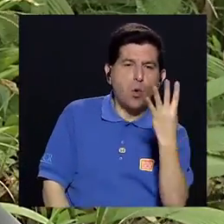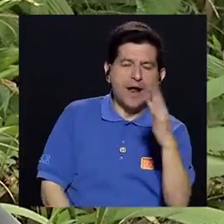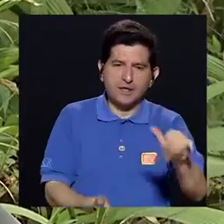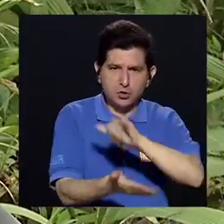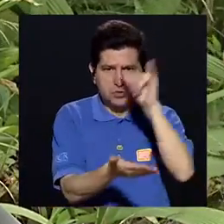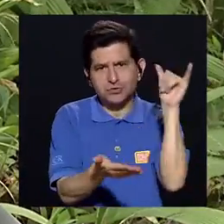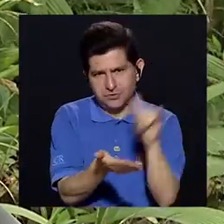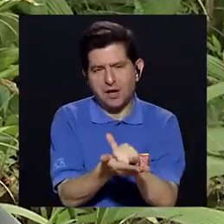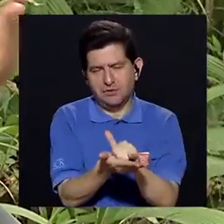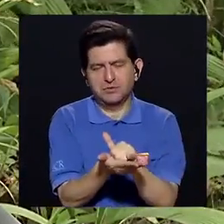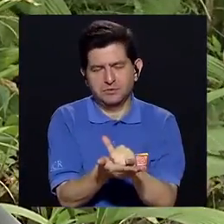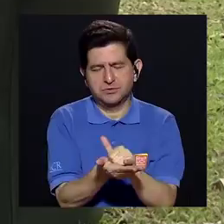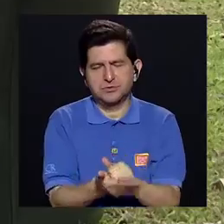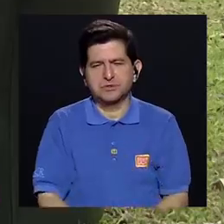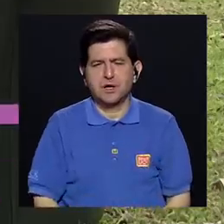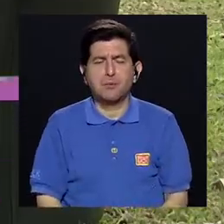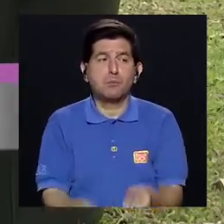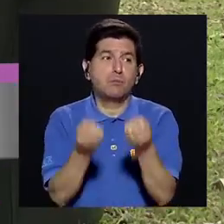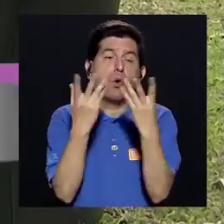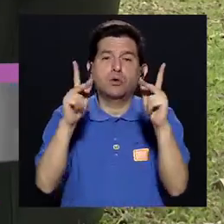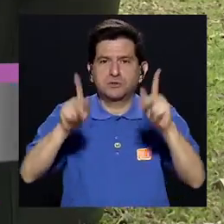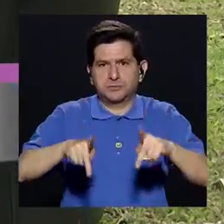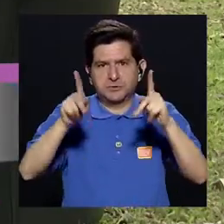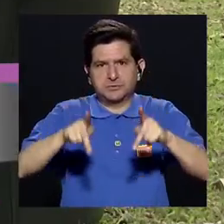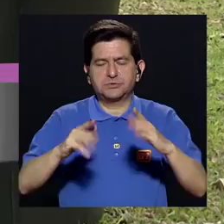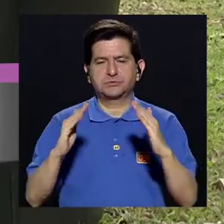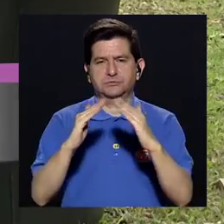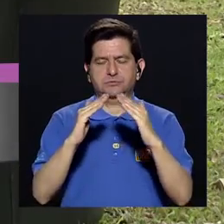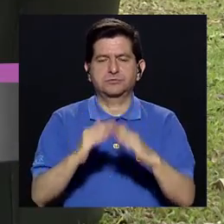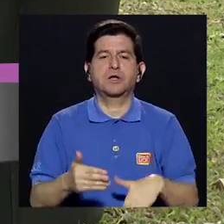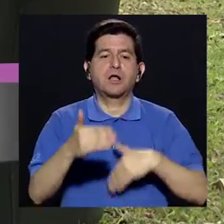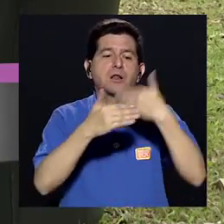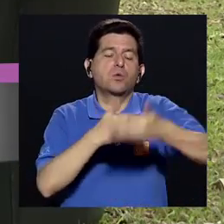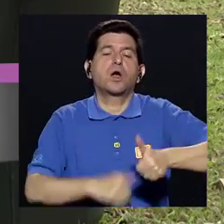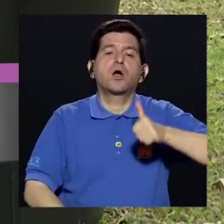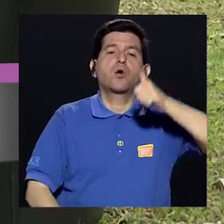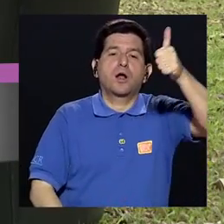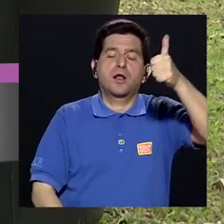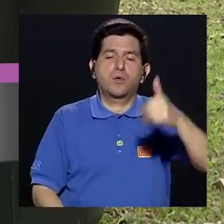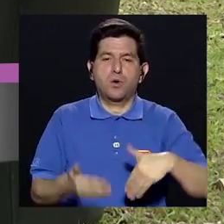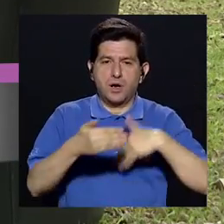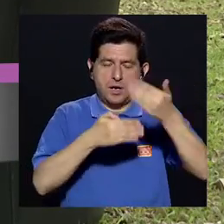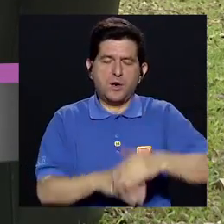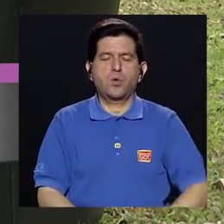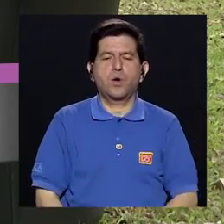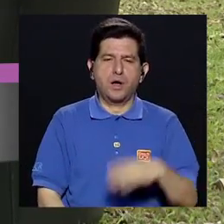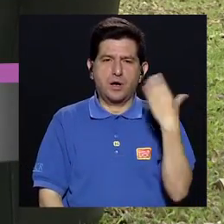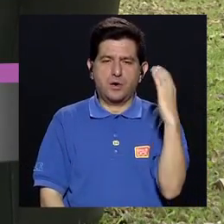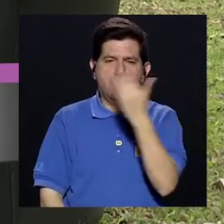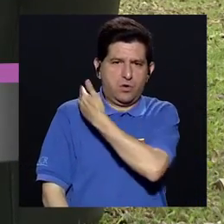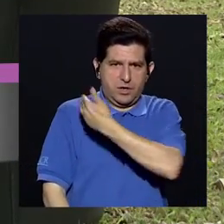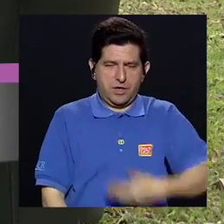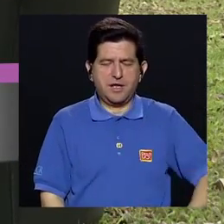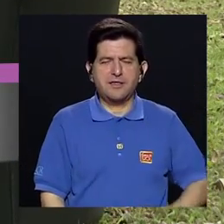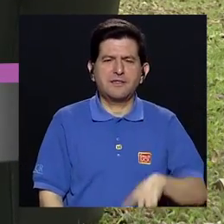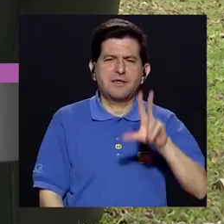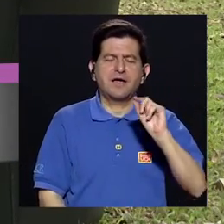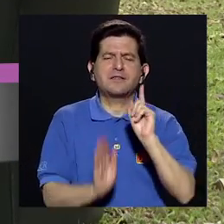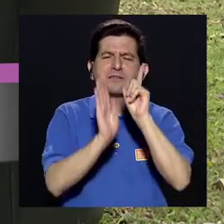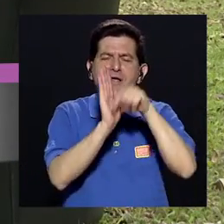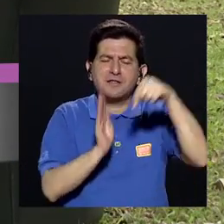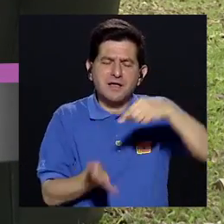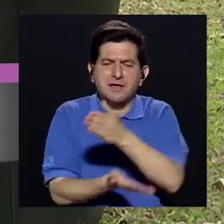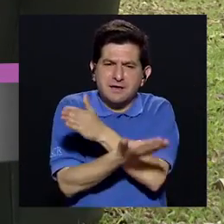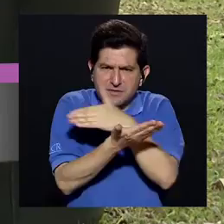Que lógicamente Más población Más población Después viene Alajuela Y después Cartago Heredio Nos quedan 30 segunditos De